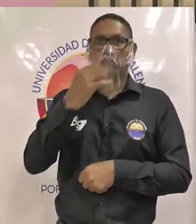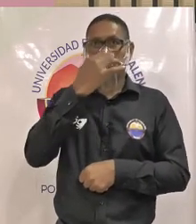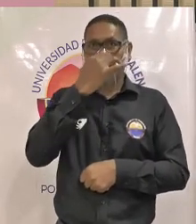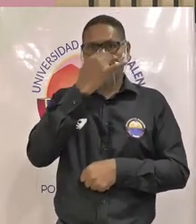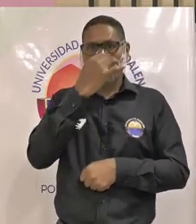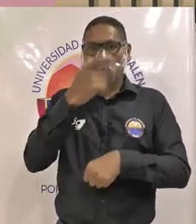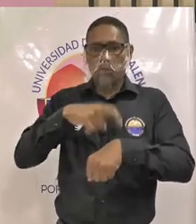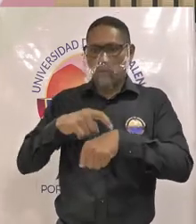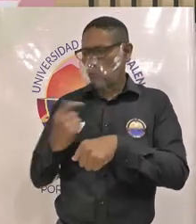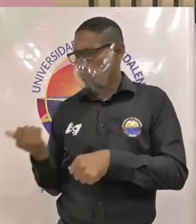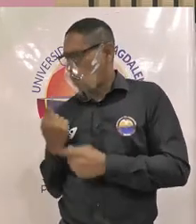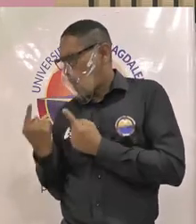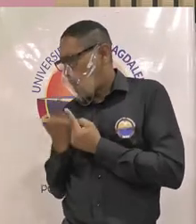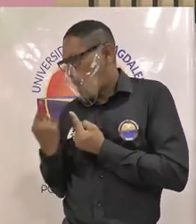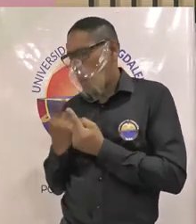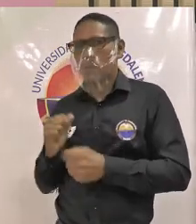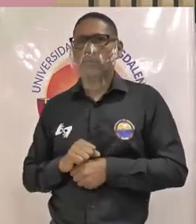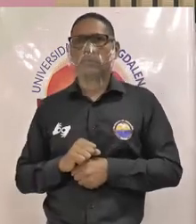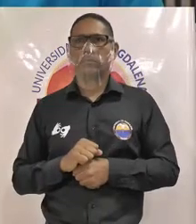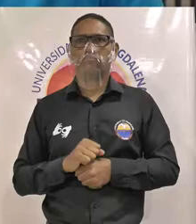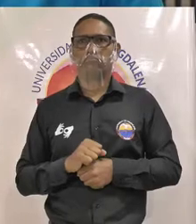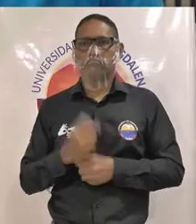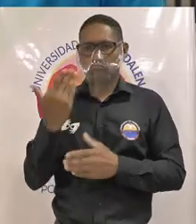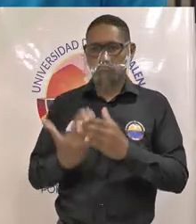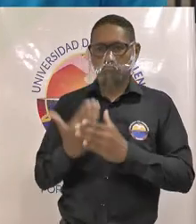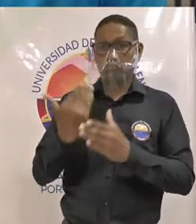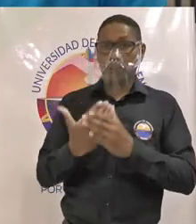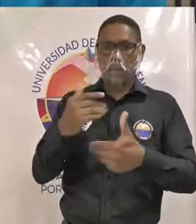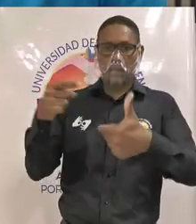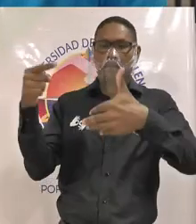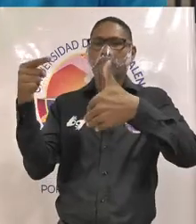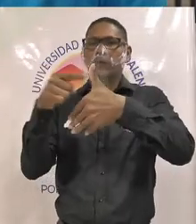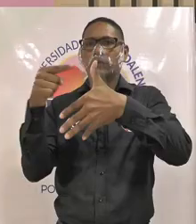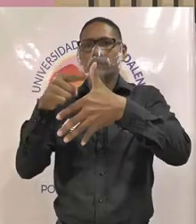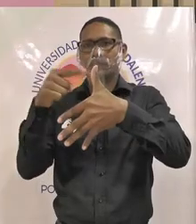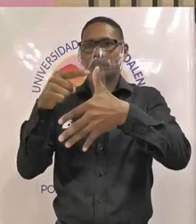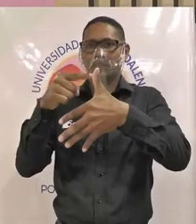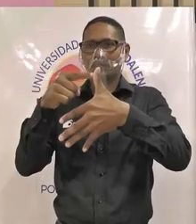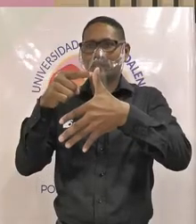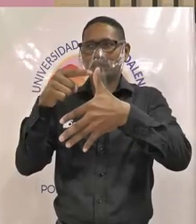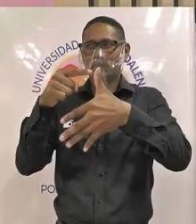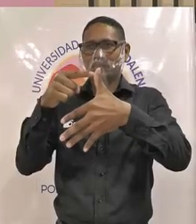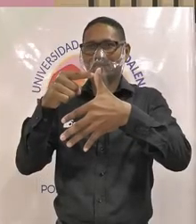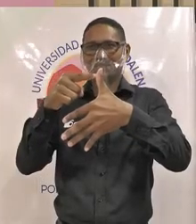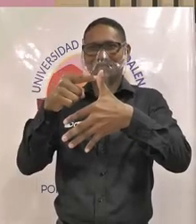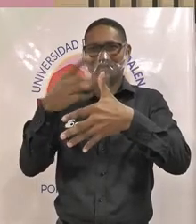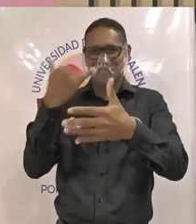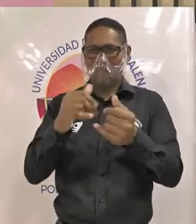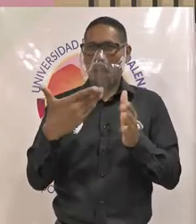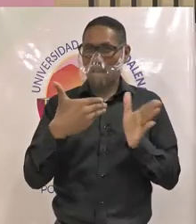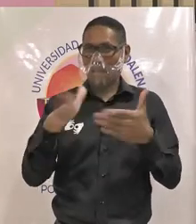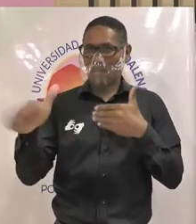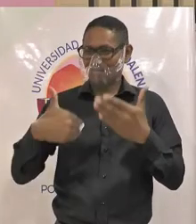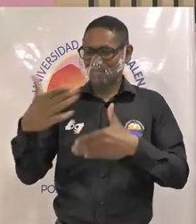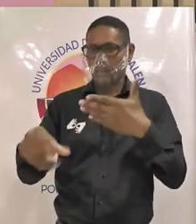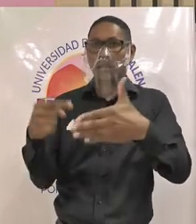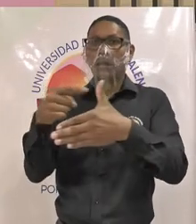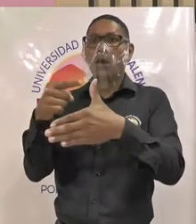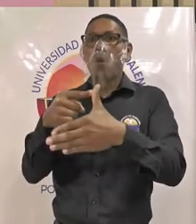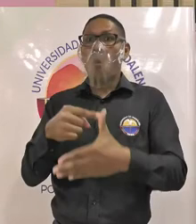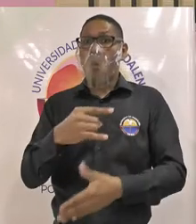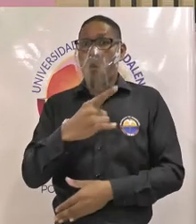manejar los tiempos inicio con el primer compromiso consignado en el plan de desarrollo universidad